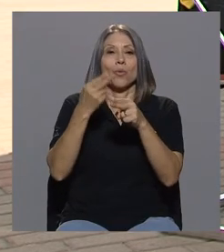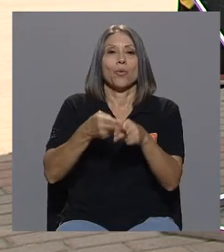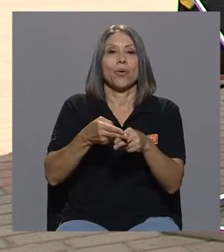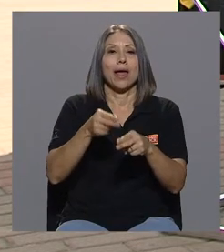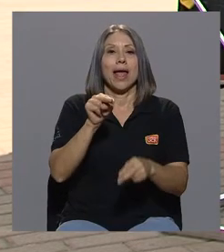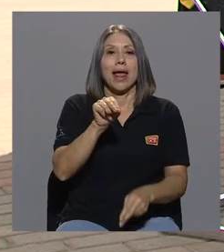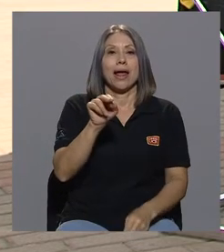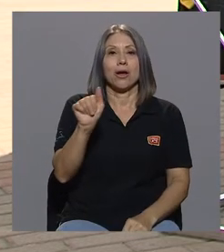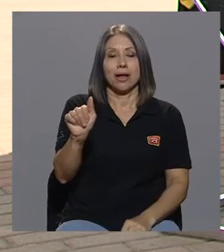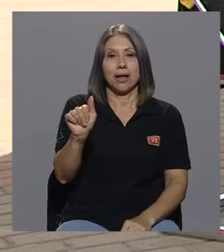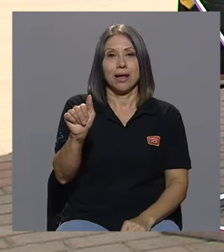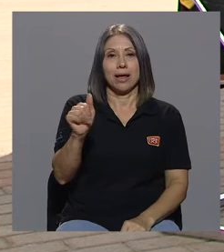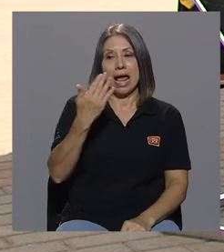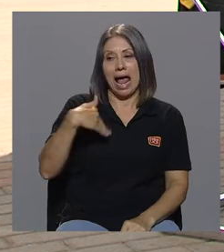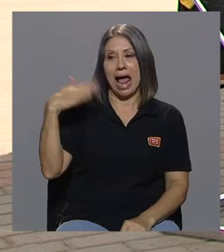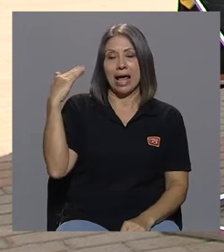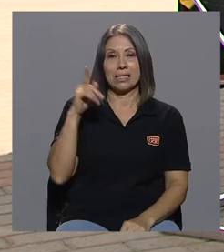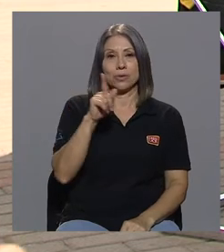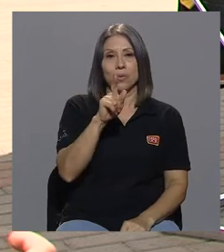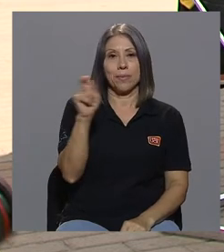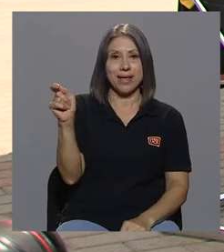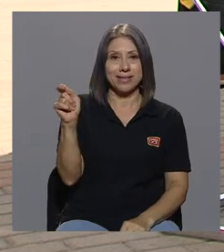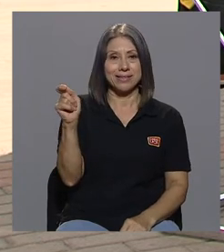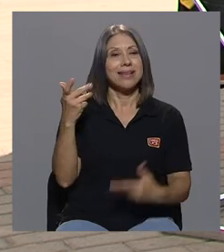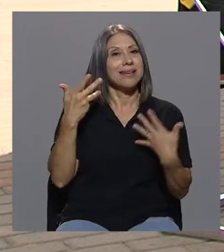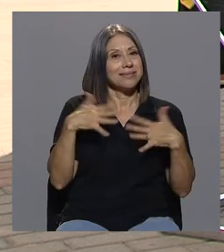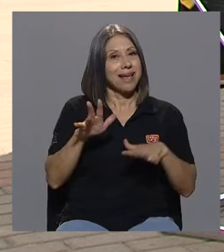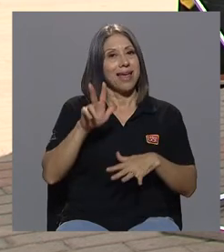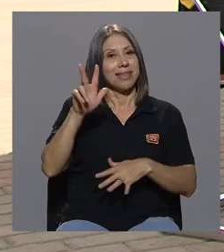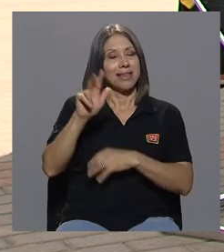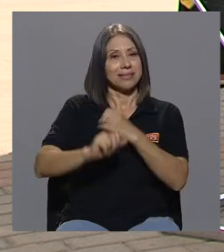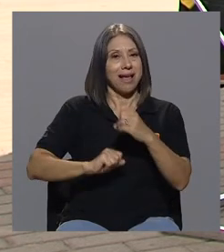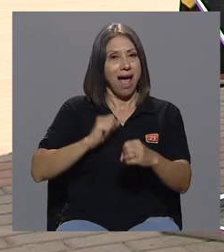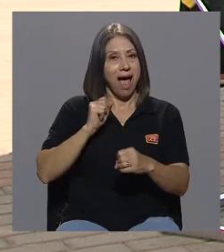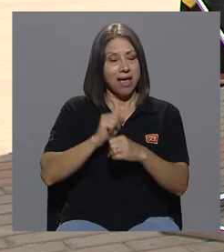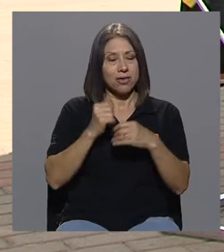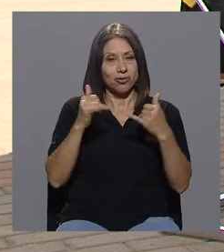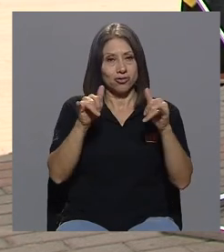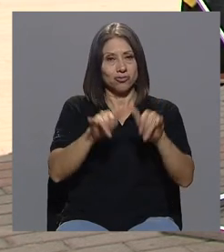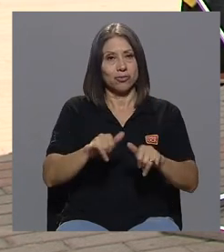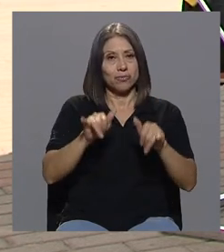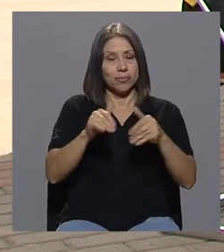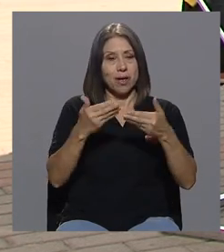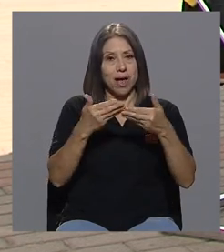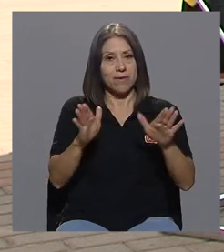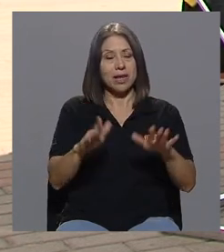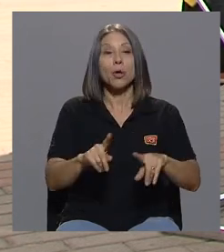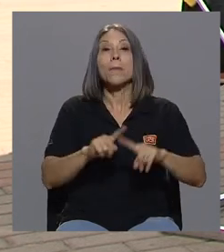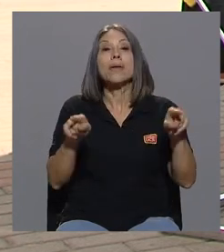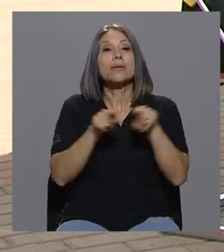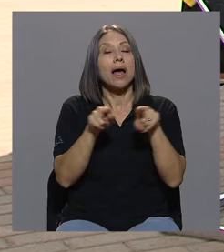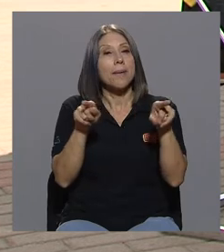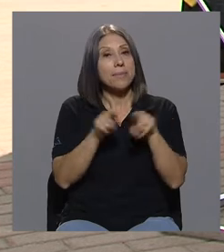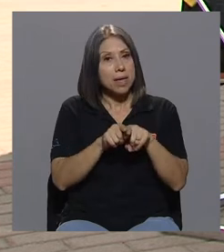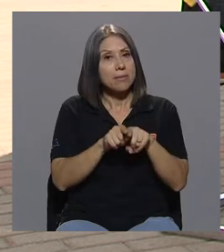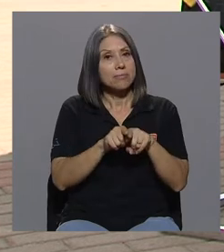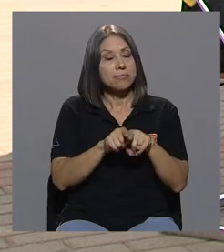hace un mes cumplimos ya tres años de tenerlo abierto pero también se dan otras nuevas